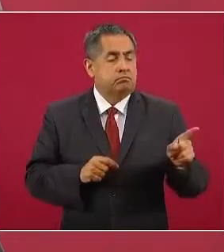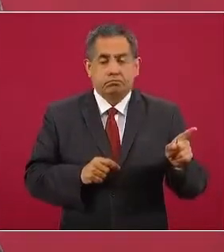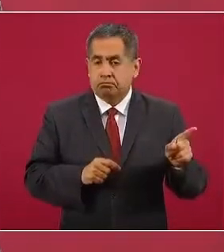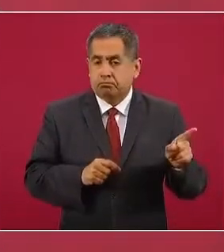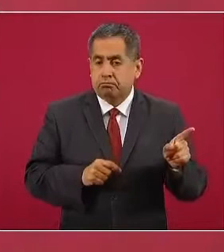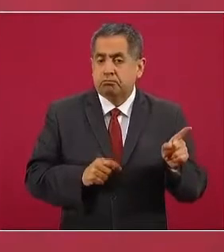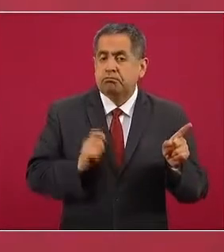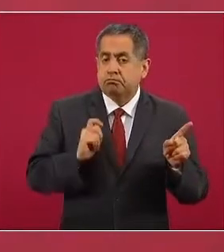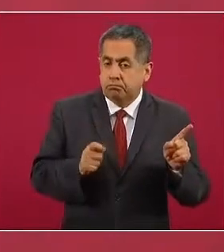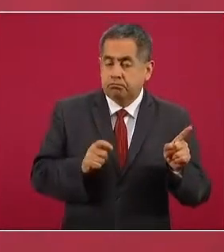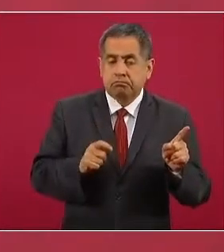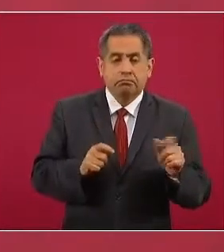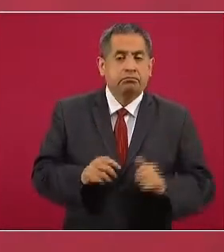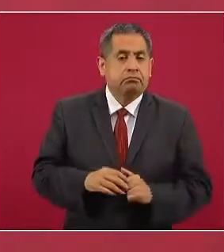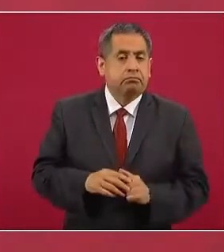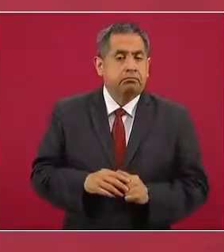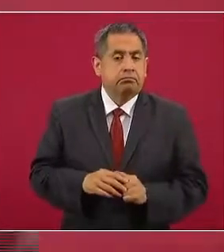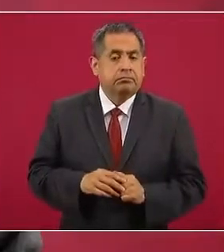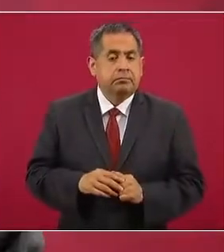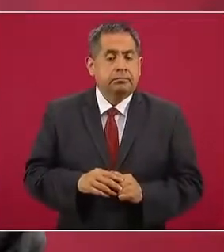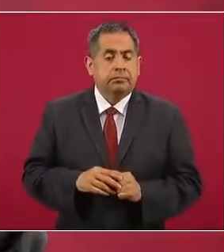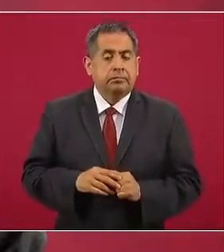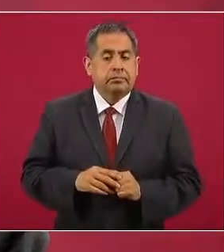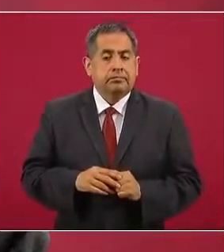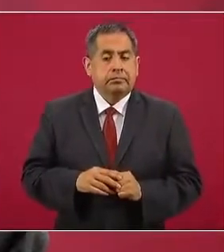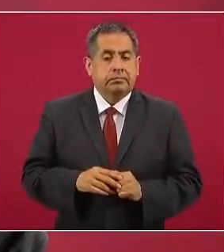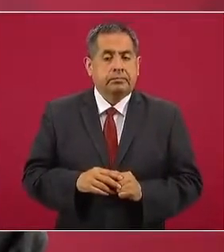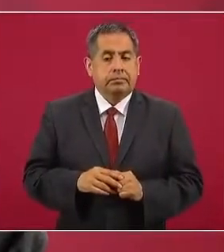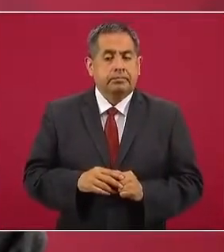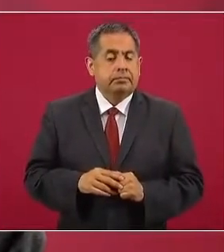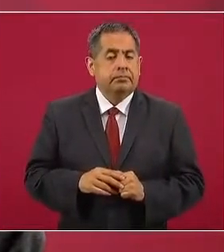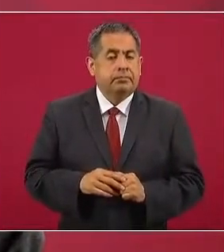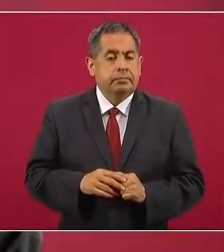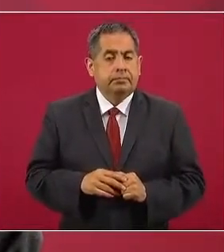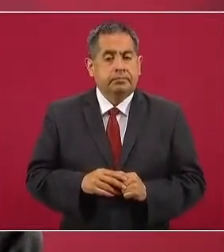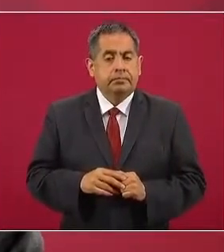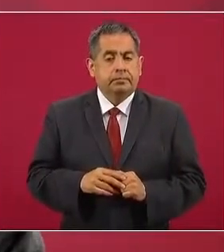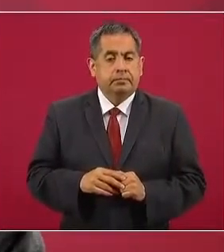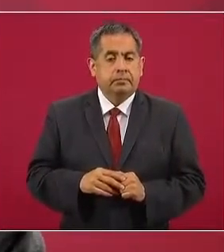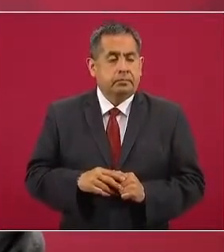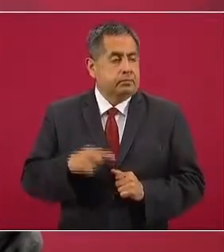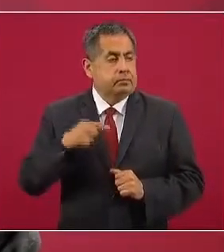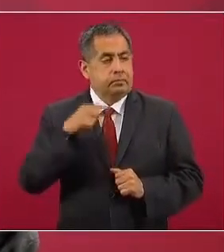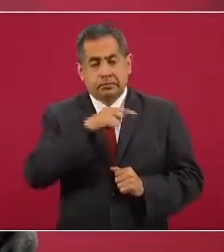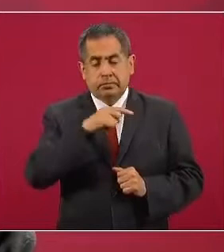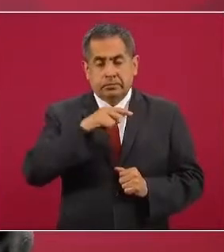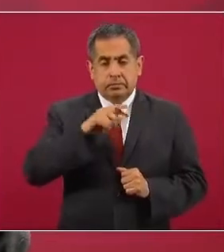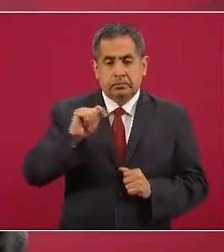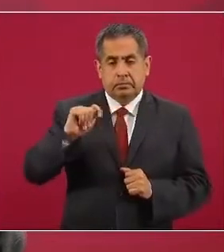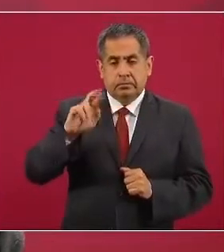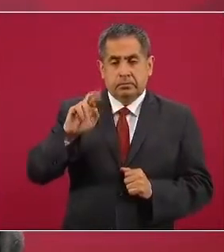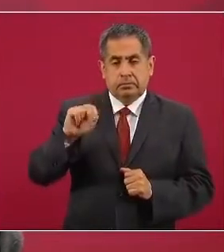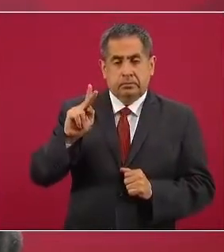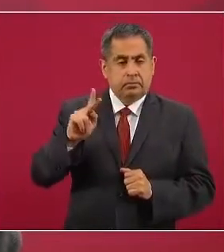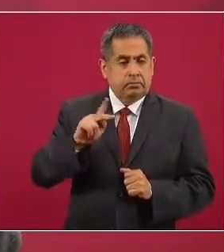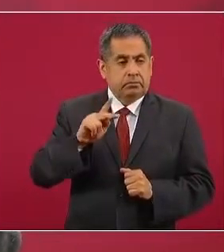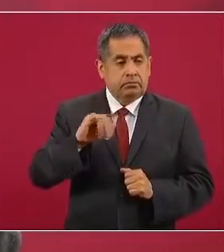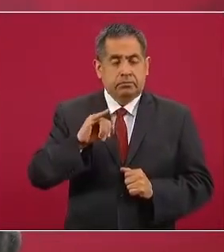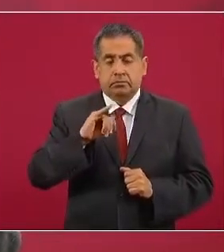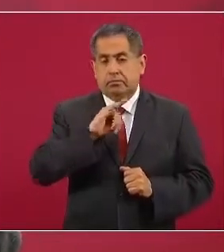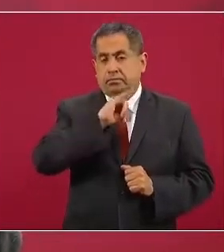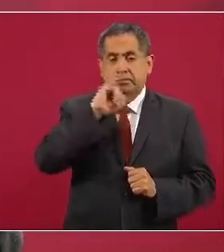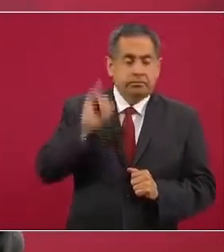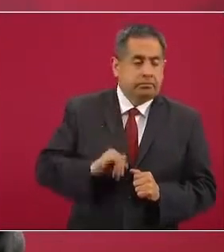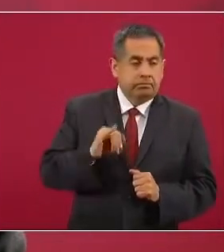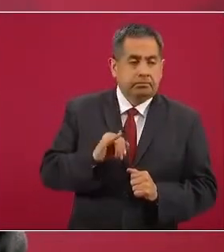tomó una decisión sin